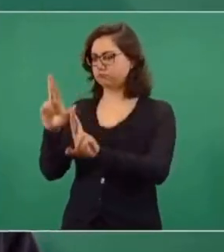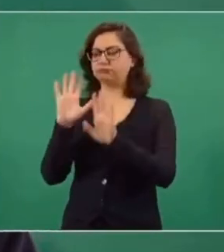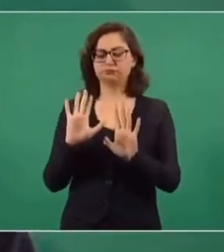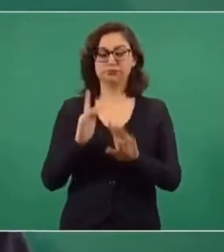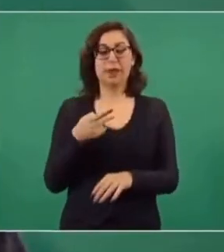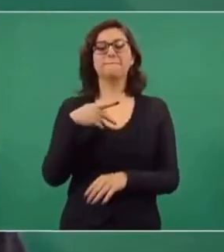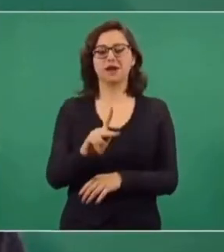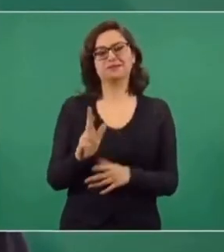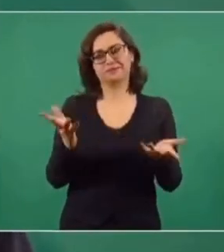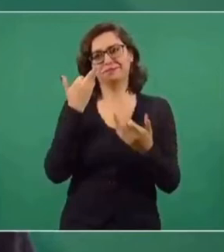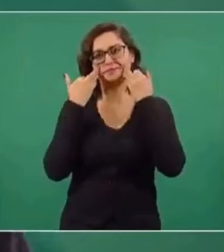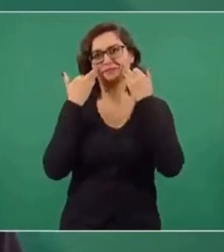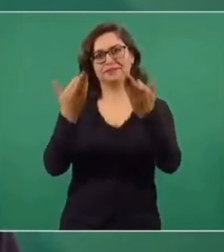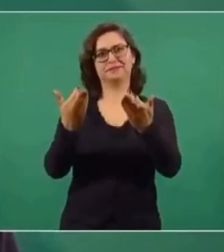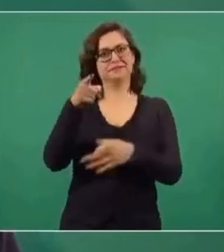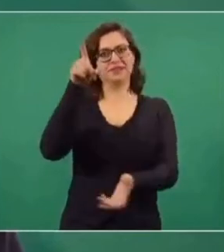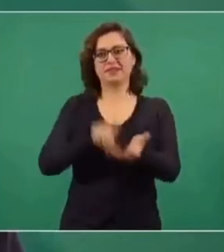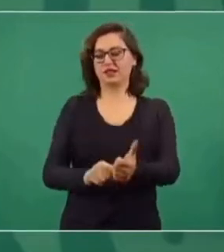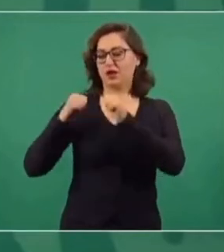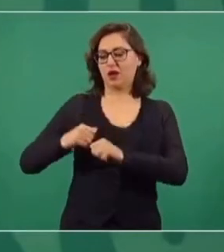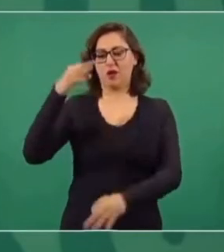una reforma en el Poder Judicial.